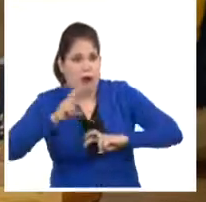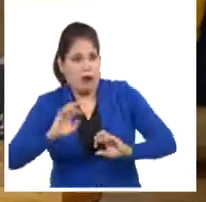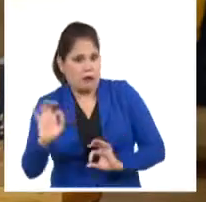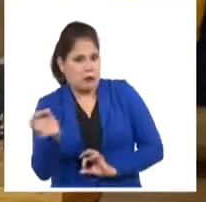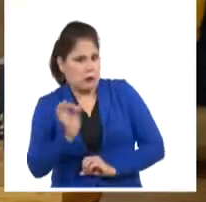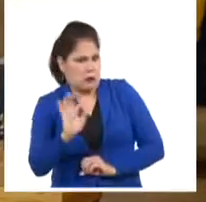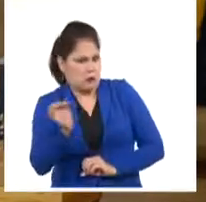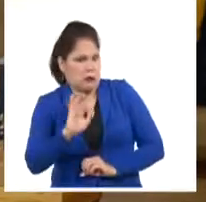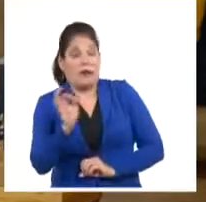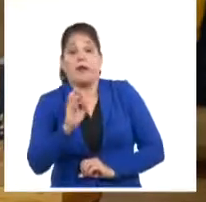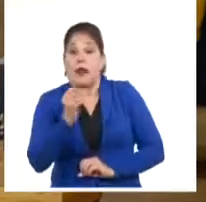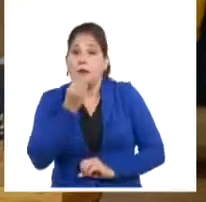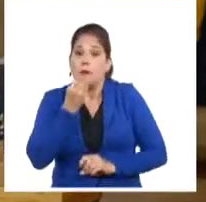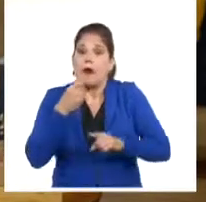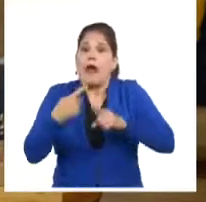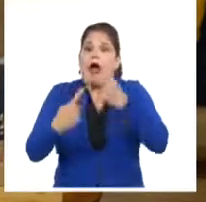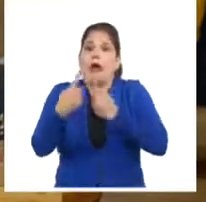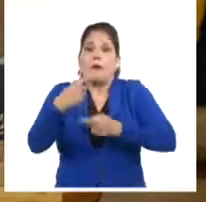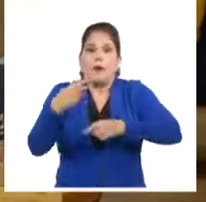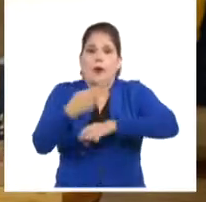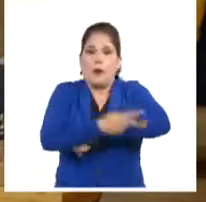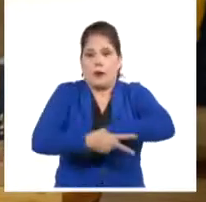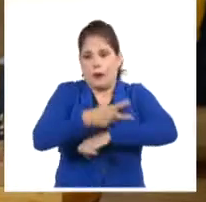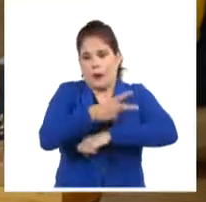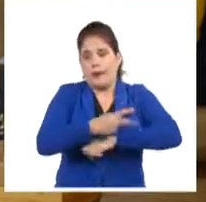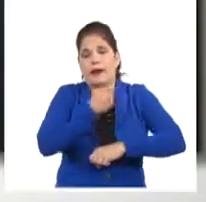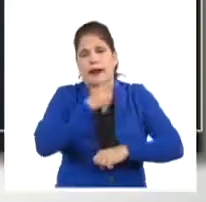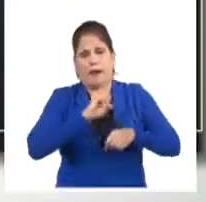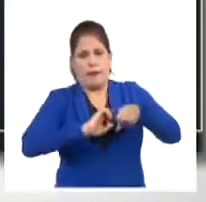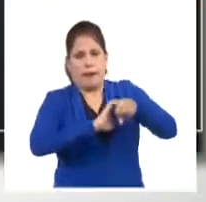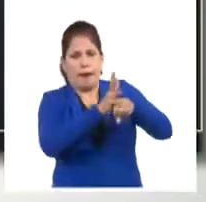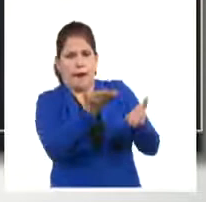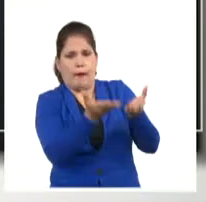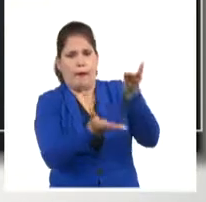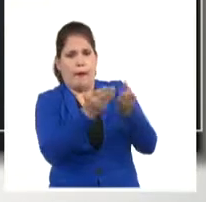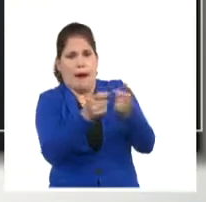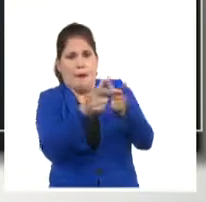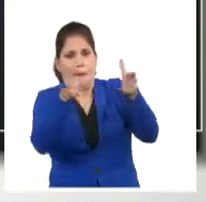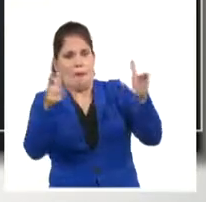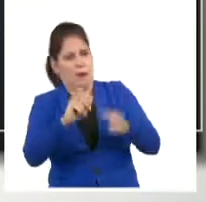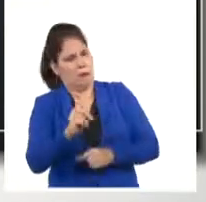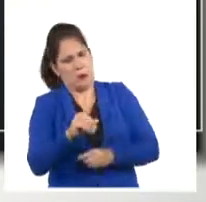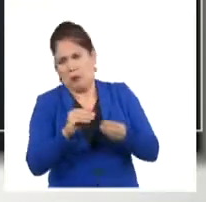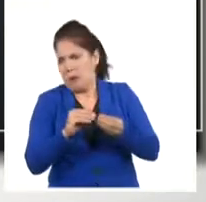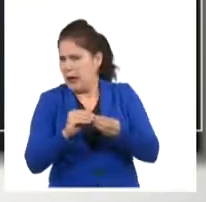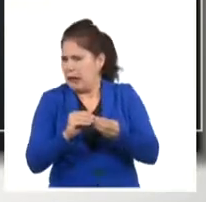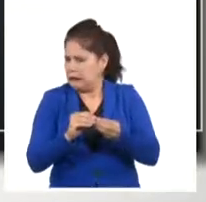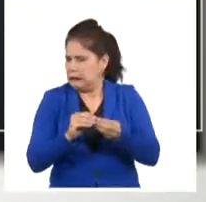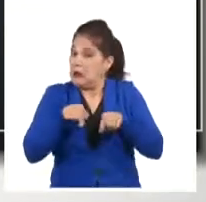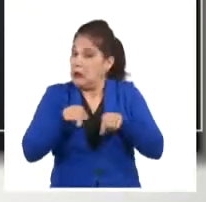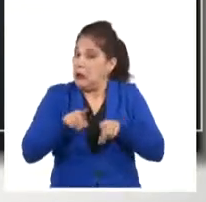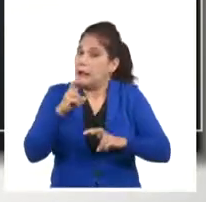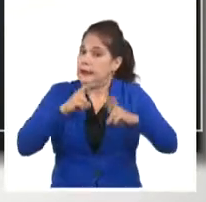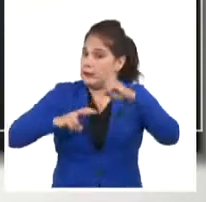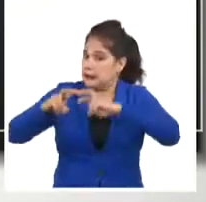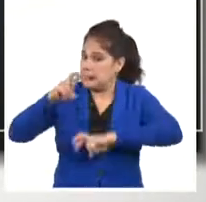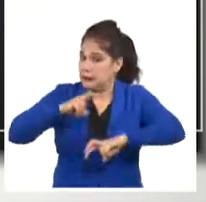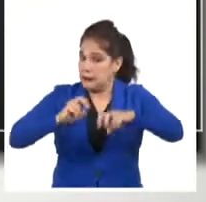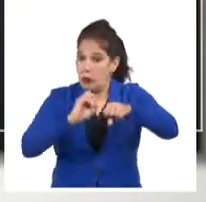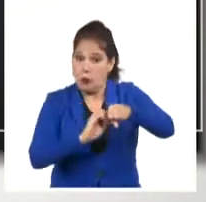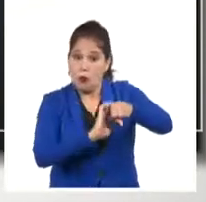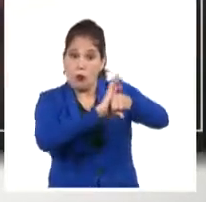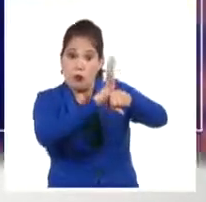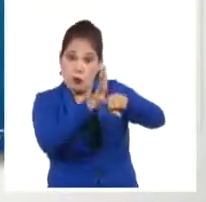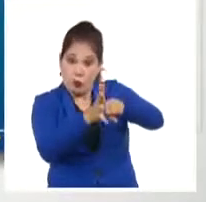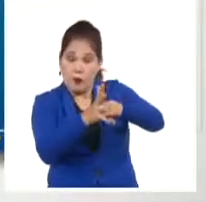extensión del brote será como la que vivimos con la COVID-19. De hecho, a diferencia del SARS-CoV-2, que es un virus